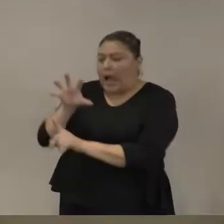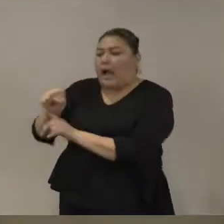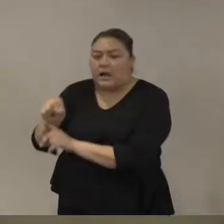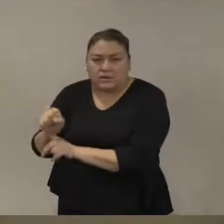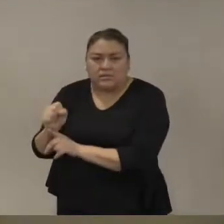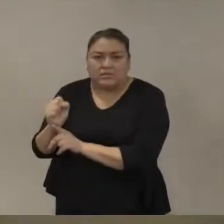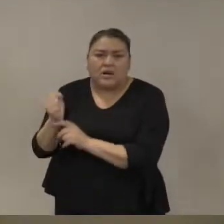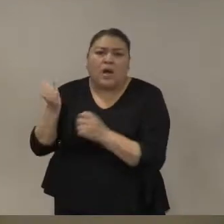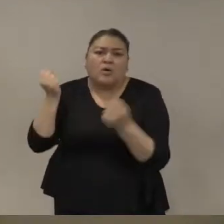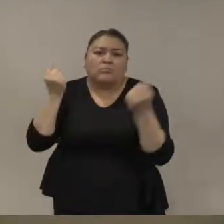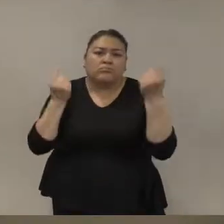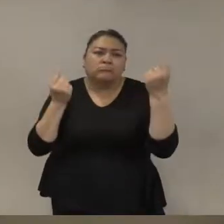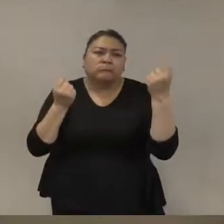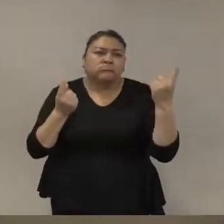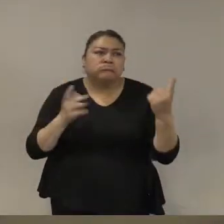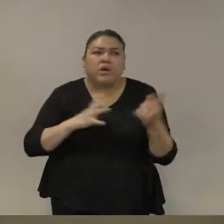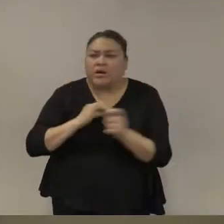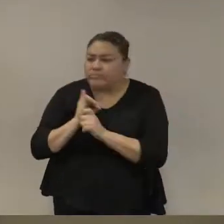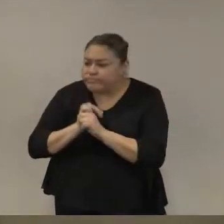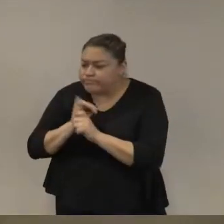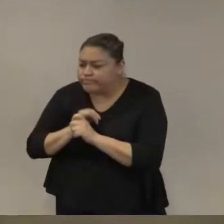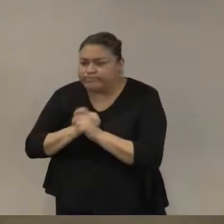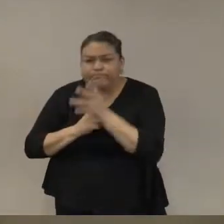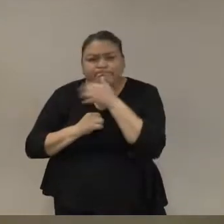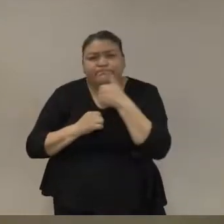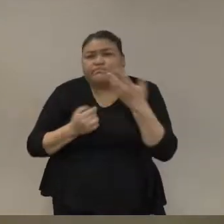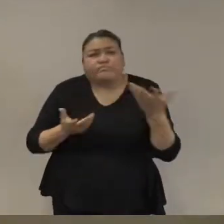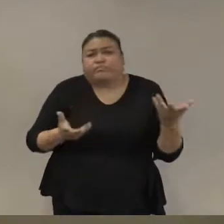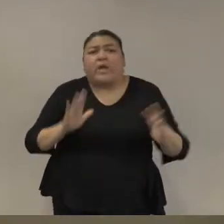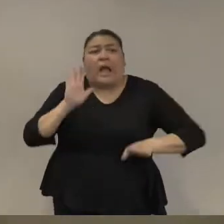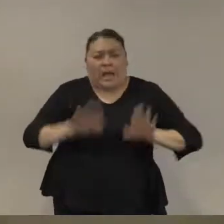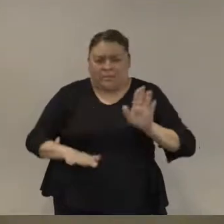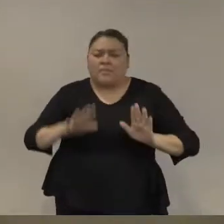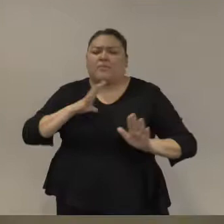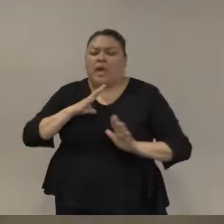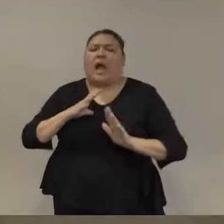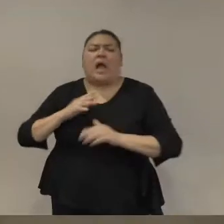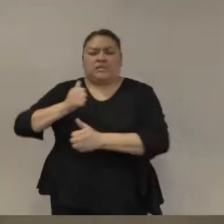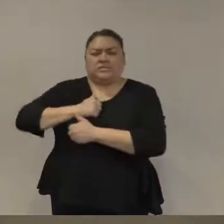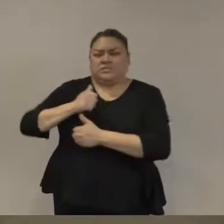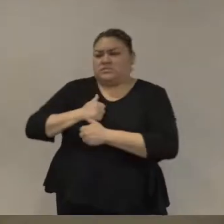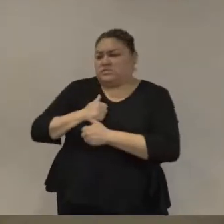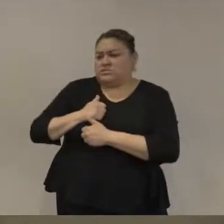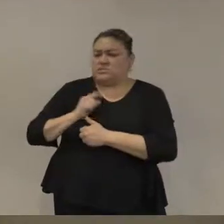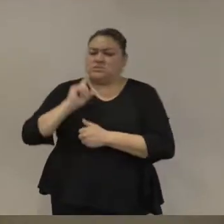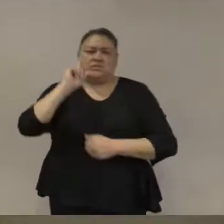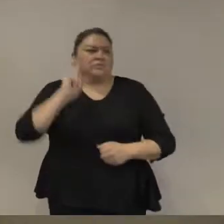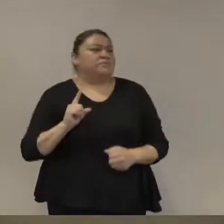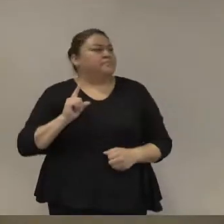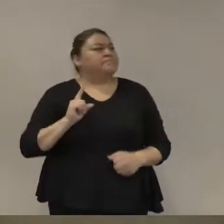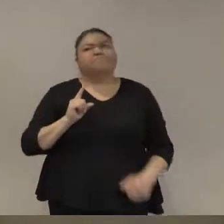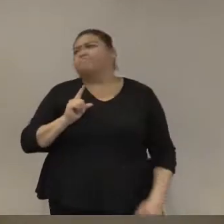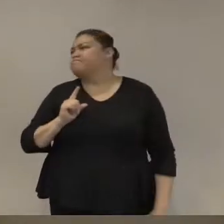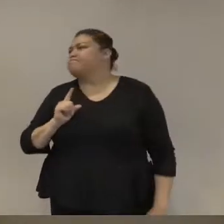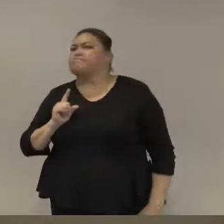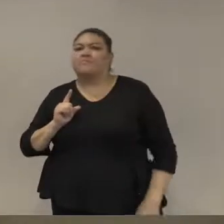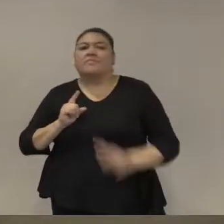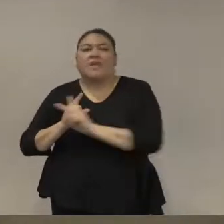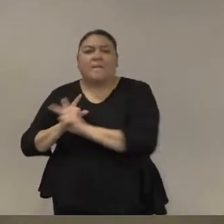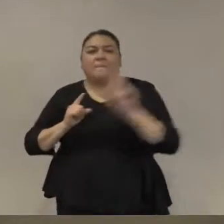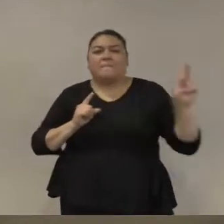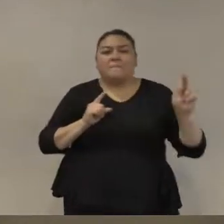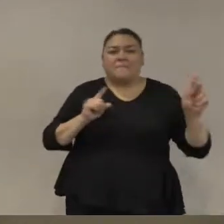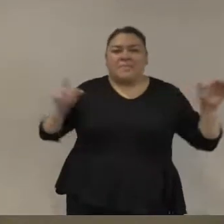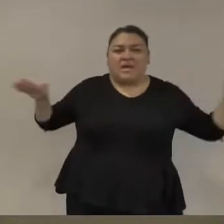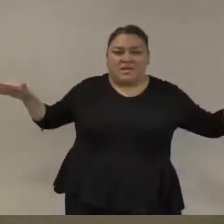capacidad de investigar muchas veces se ven soldados plantados en una esquina como espantacuervos porque